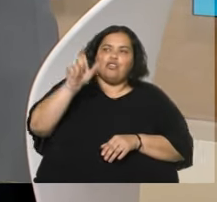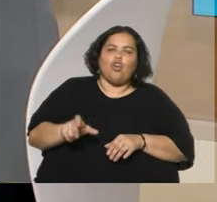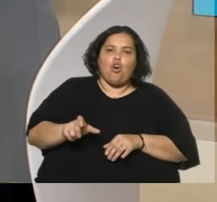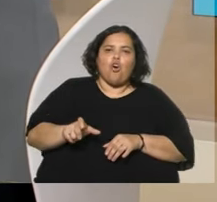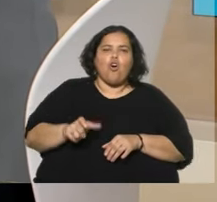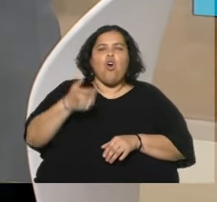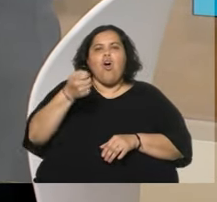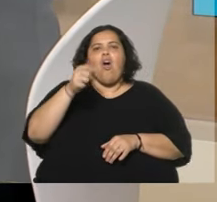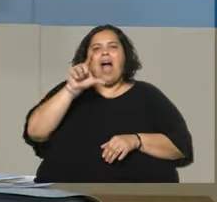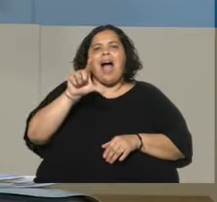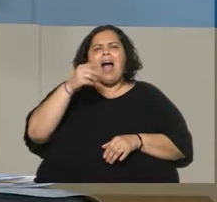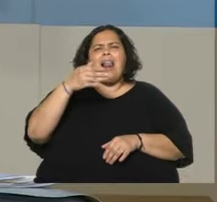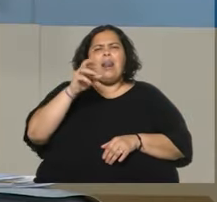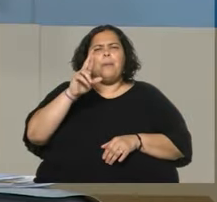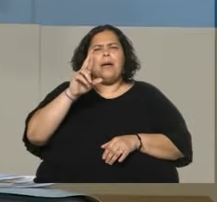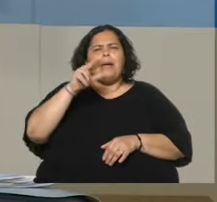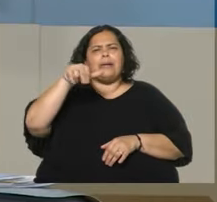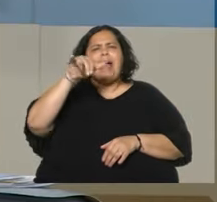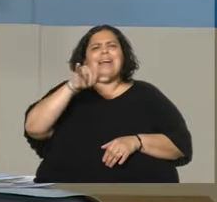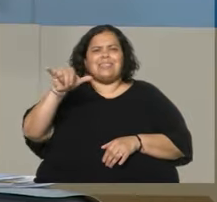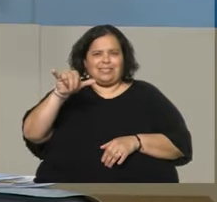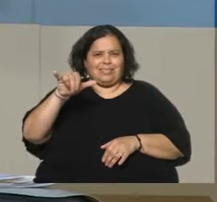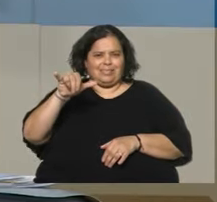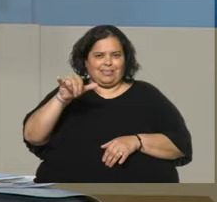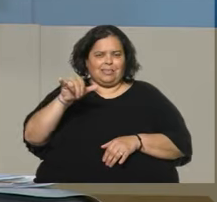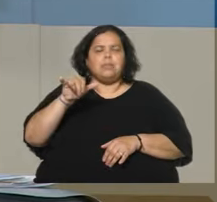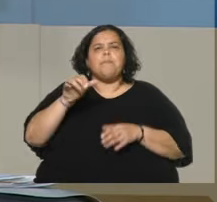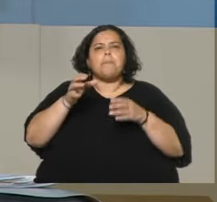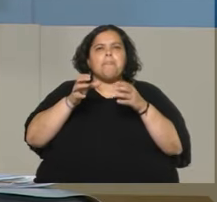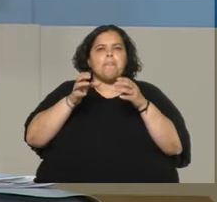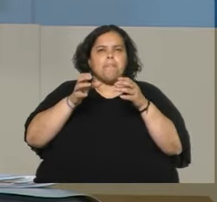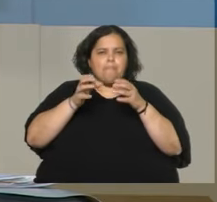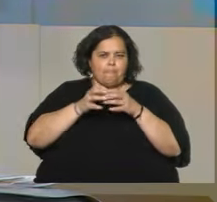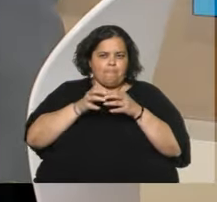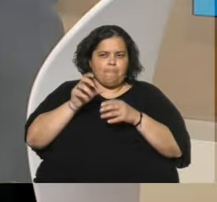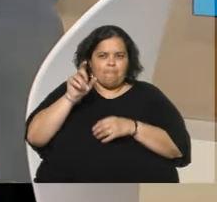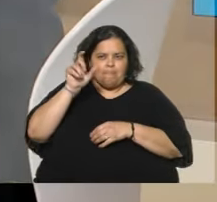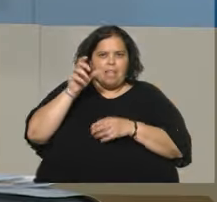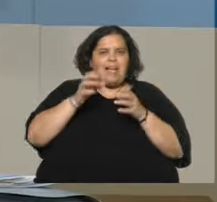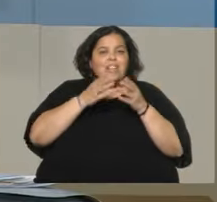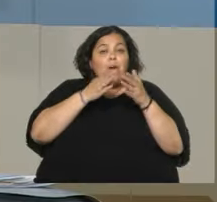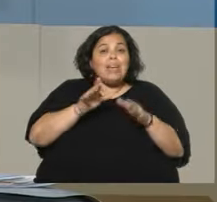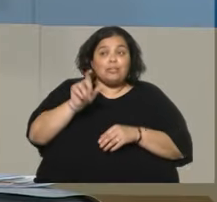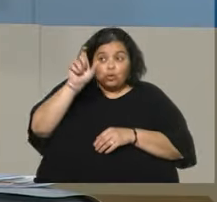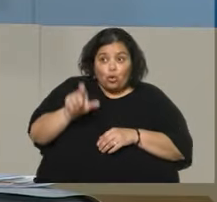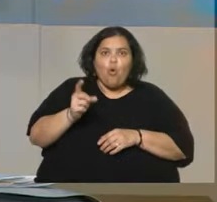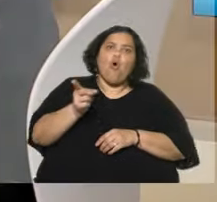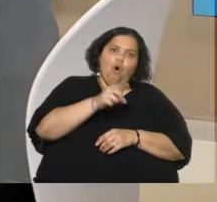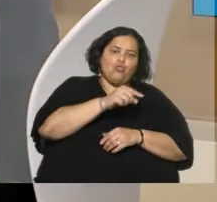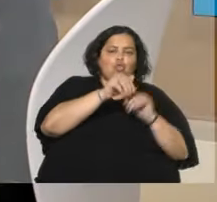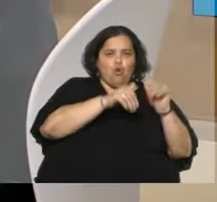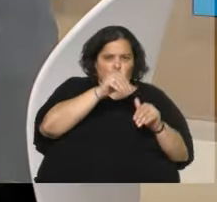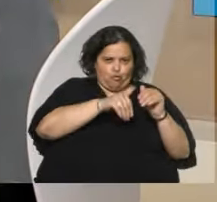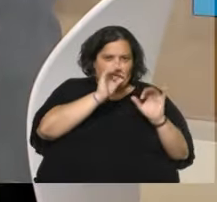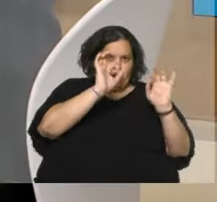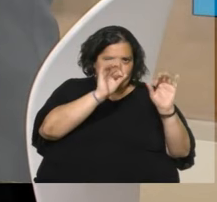Rodrigo Albernal. Albernás. Albernás, Albernás, sí, con Z, acá lo tengo. Que parte de Cabildo Abierto acompañó. Sí,